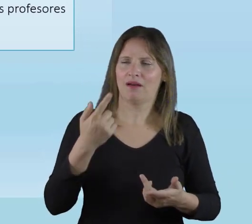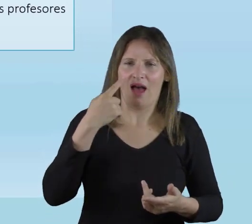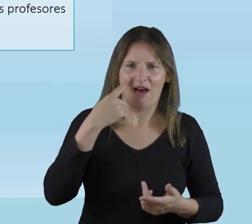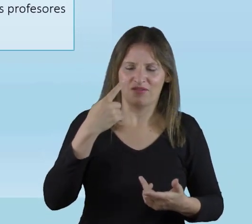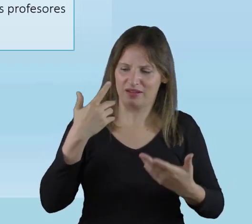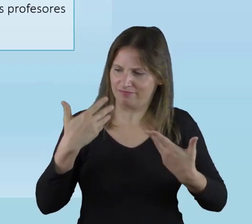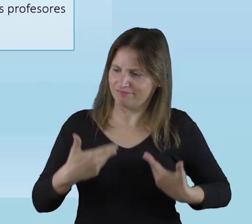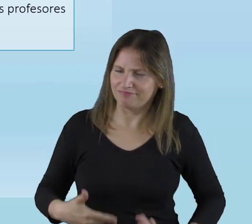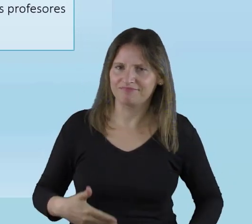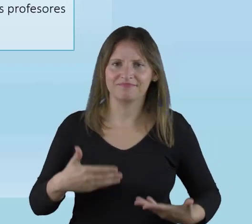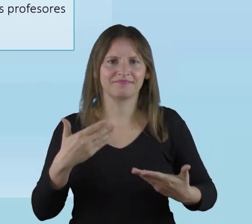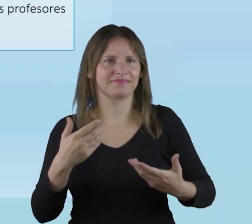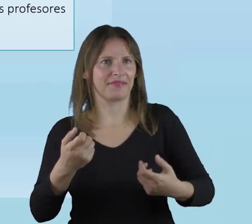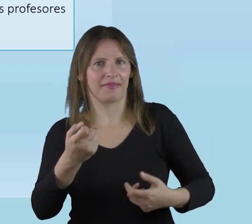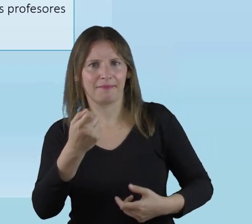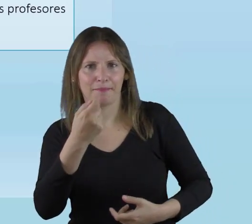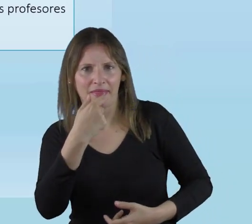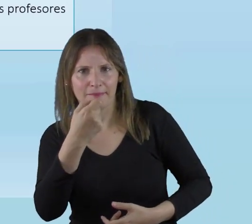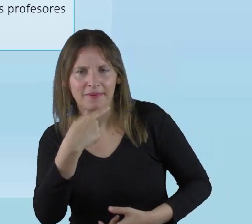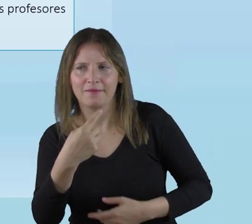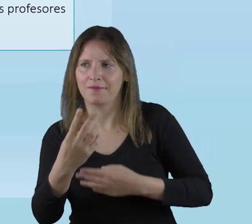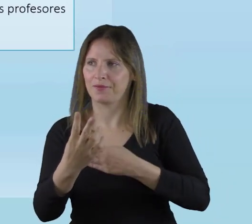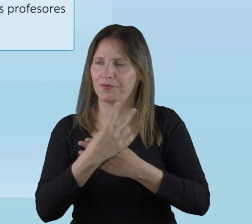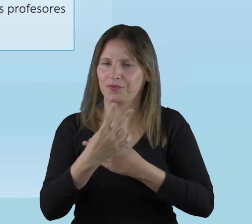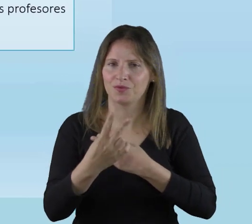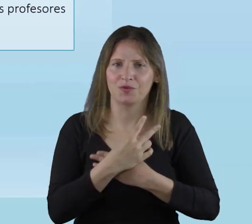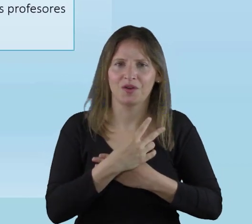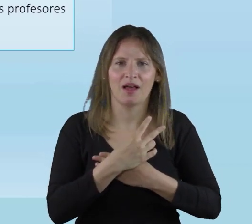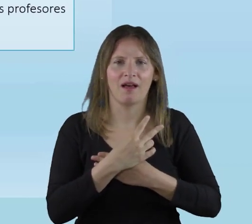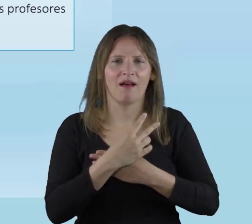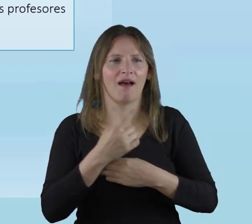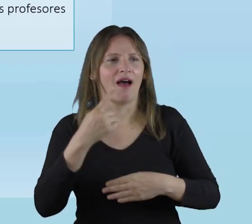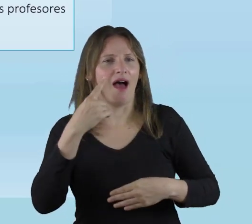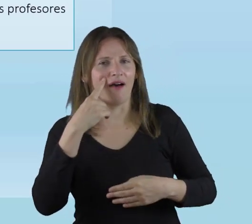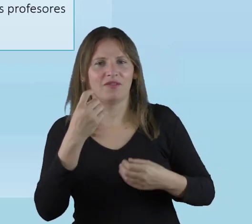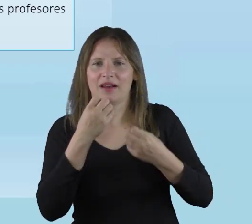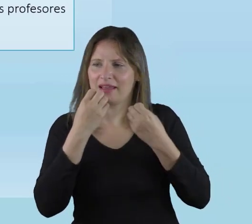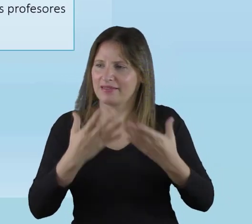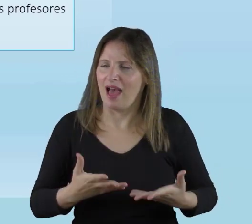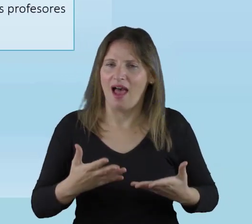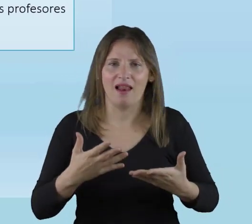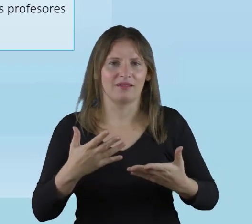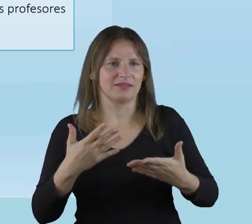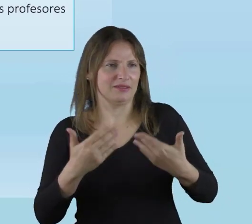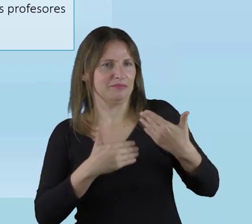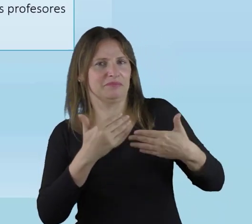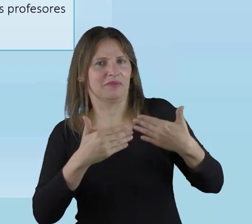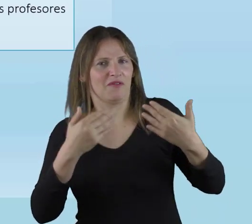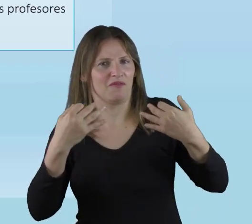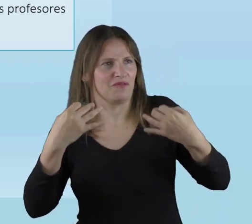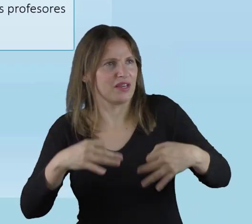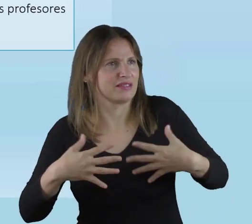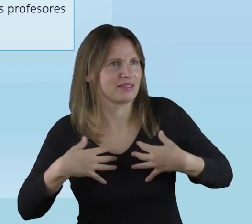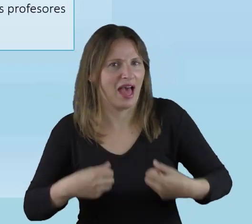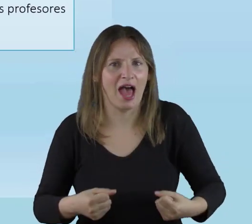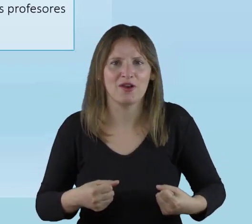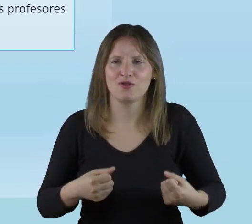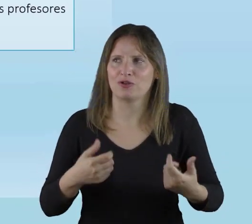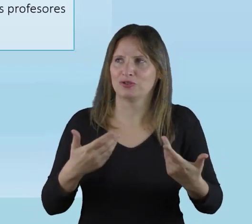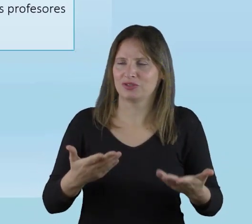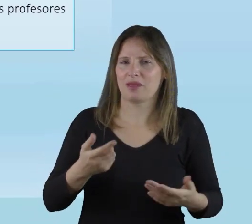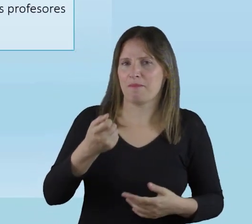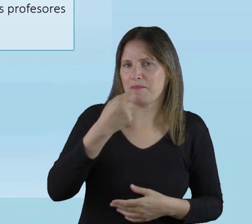nos ocultan, nos dan una medicina, luego nos controlan para ver cómo estamos